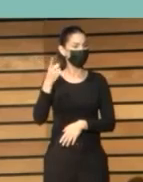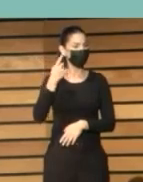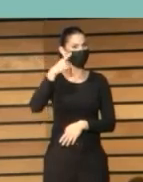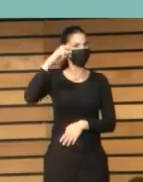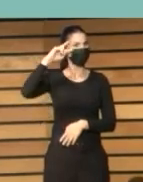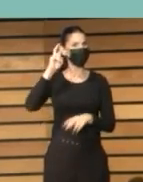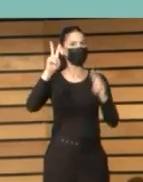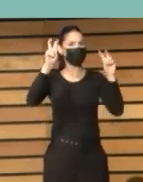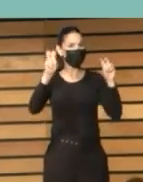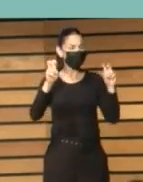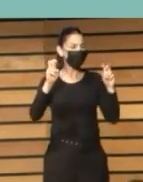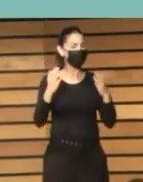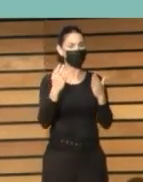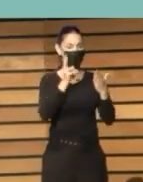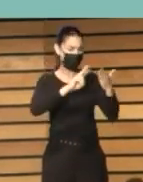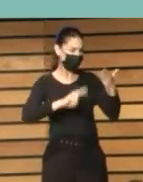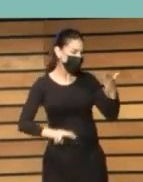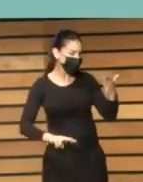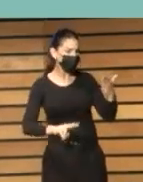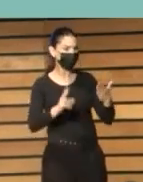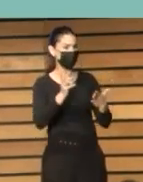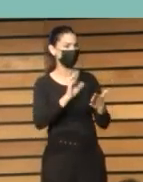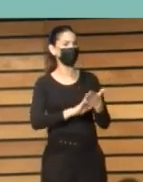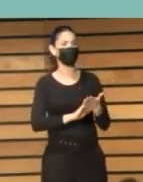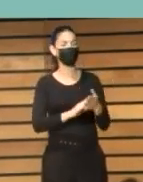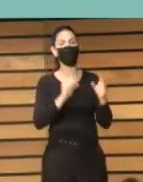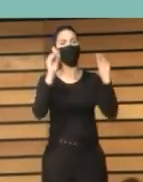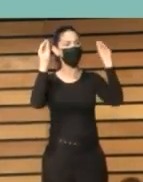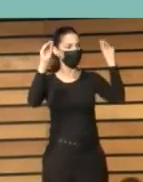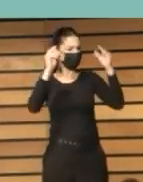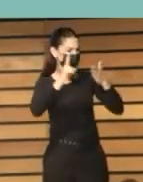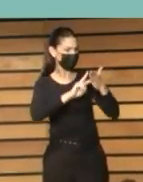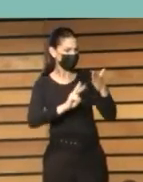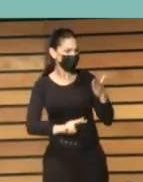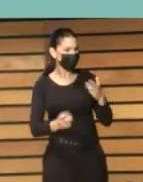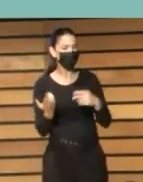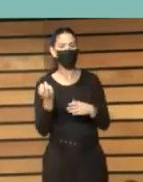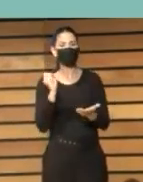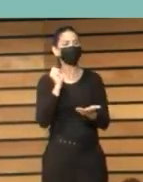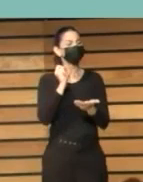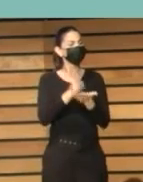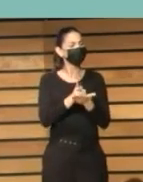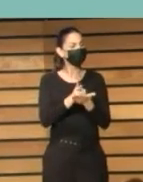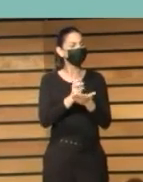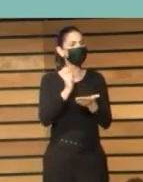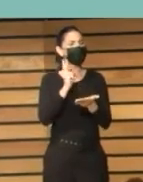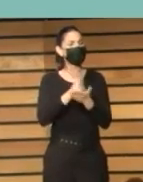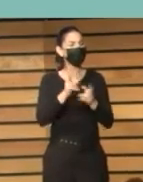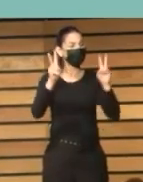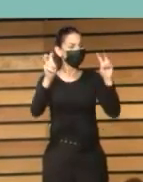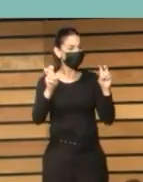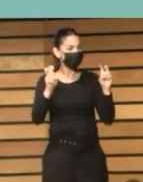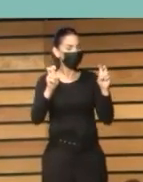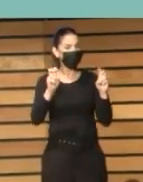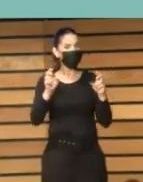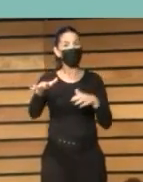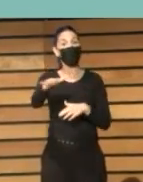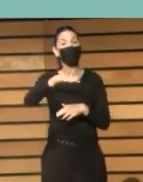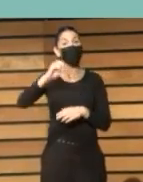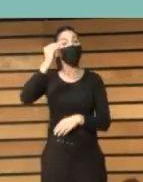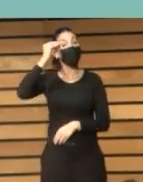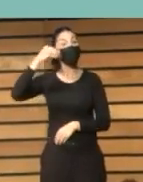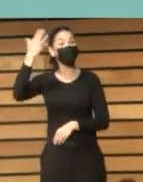lectura, promoción de la lectura y bibliotecas, nos va a plantear el reto de cómo transformar el espacio virtual en una